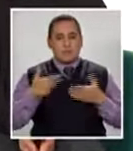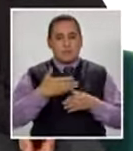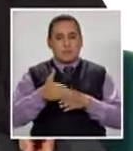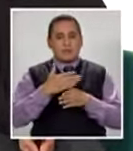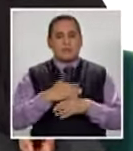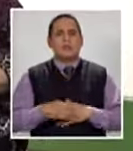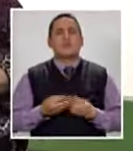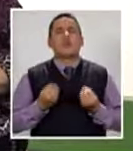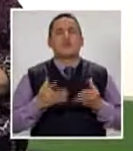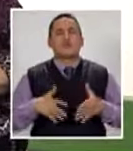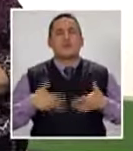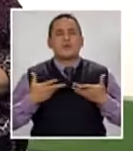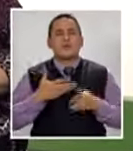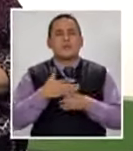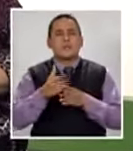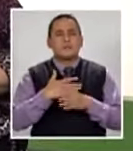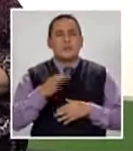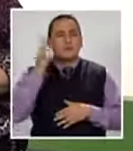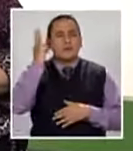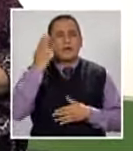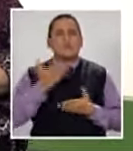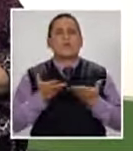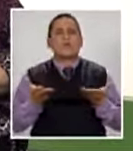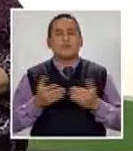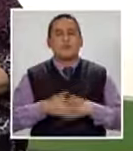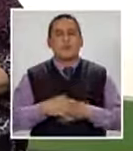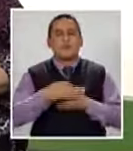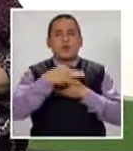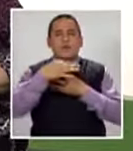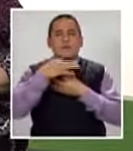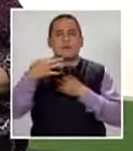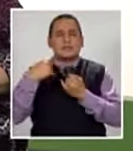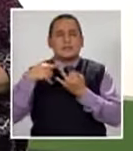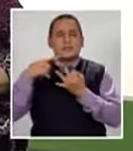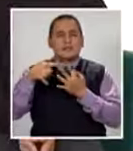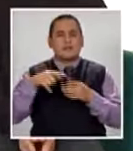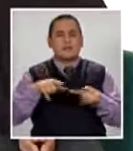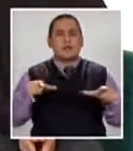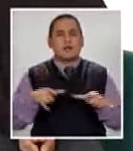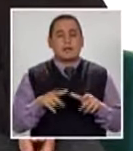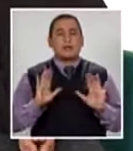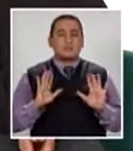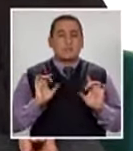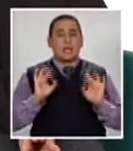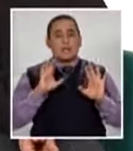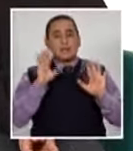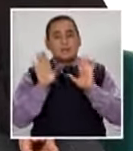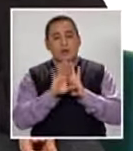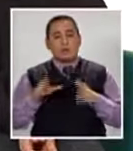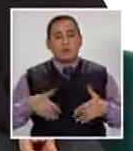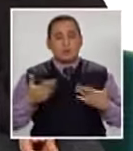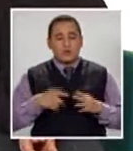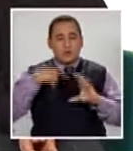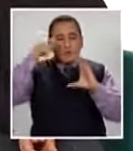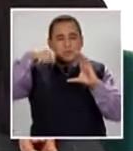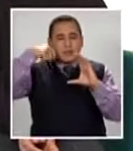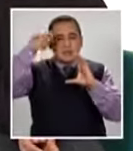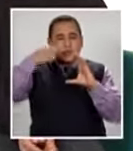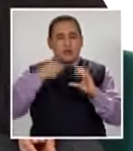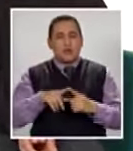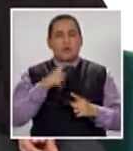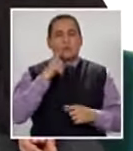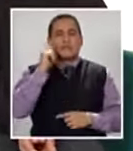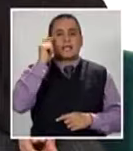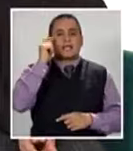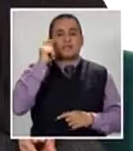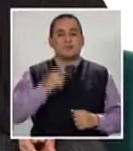participar ¿Y cómo pueden participar Estas personas Estas mujeres De provincia De diferentes ciudades? Podrían mandar Un pequeño video Con un